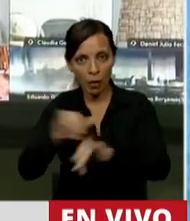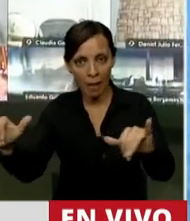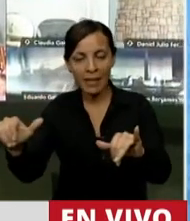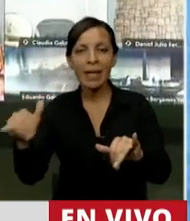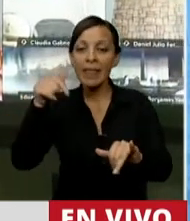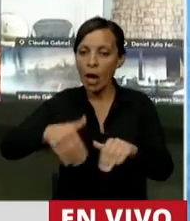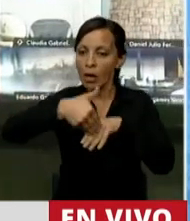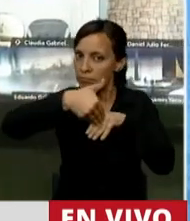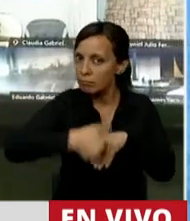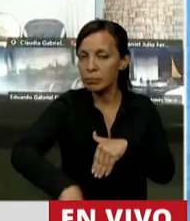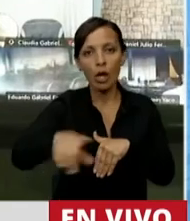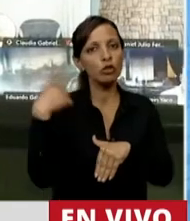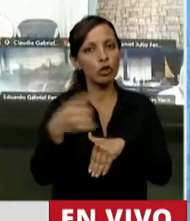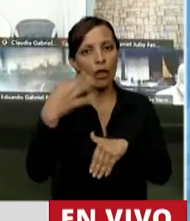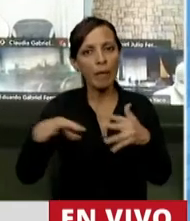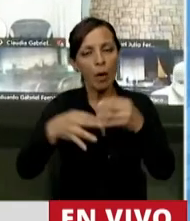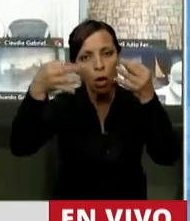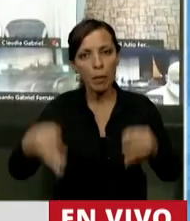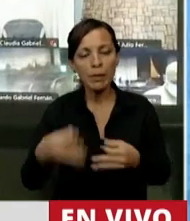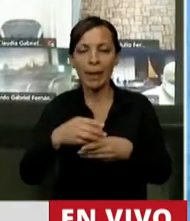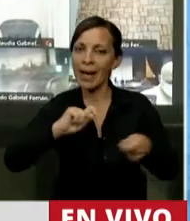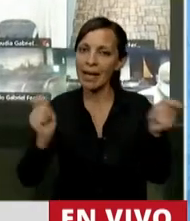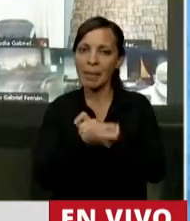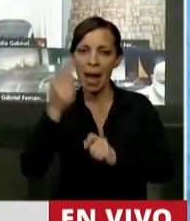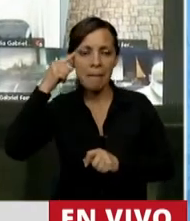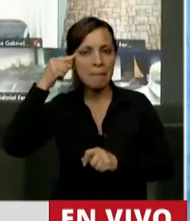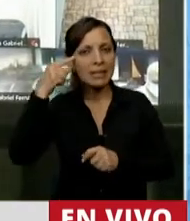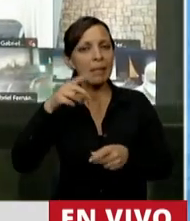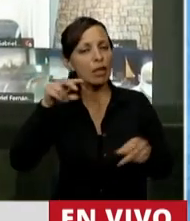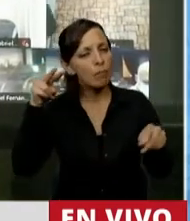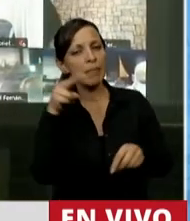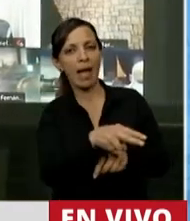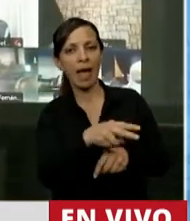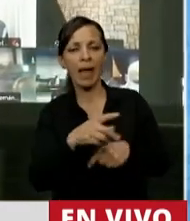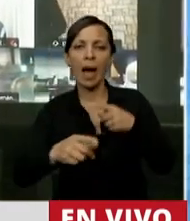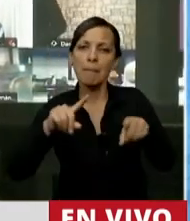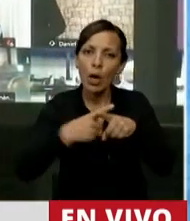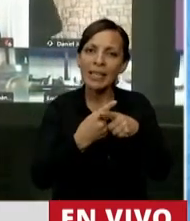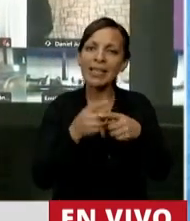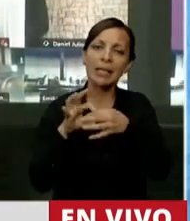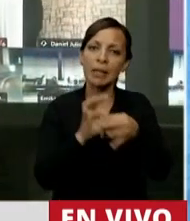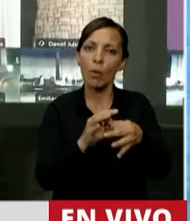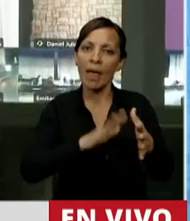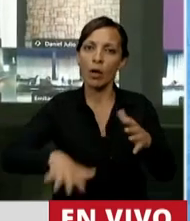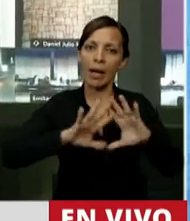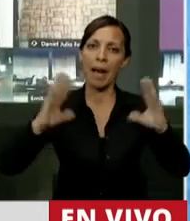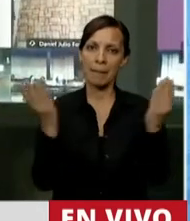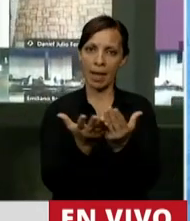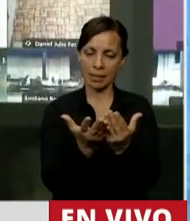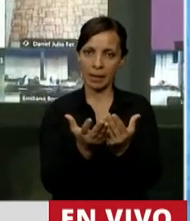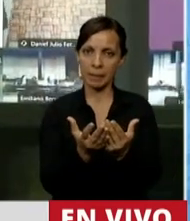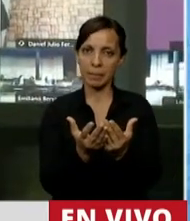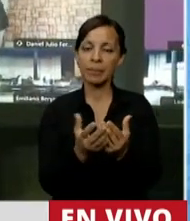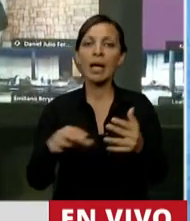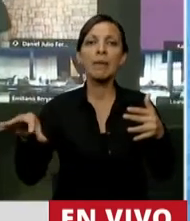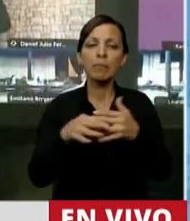que de ahora en adelante nos comprometemos a cambiar el paradigma, nos comprometemos a llevar adelante políticas amigables con el medio ambiente, nos